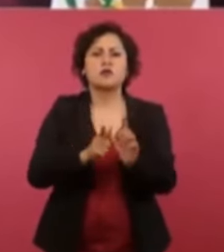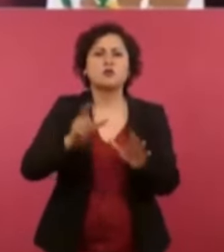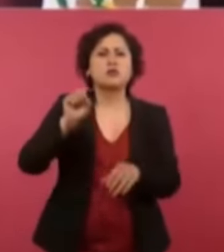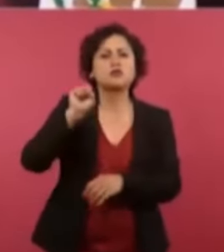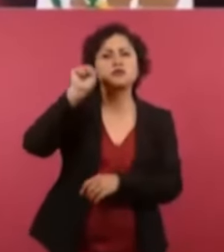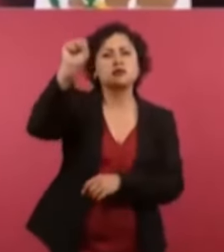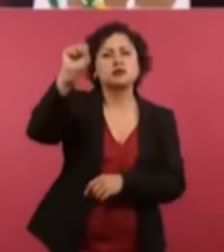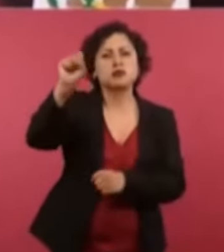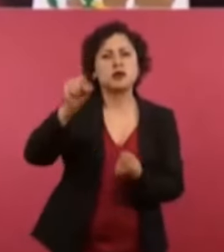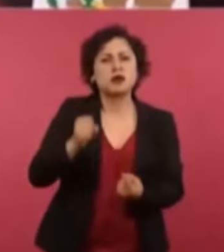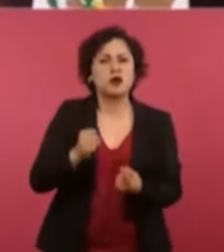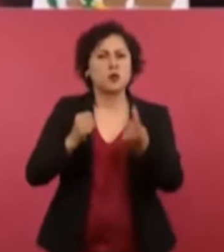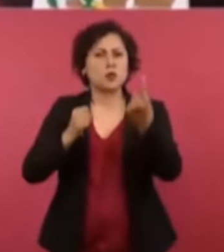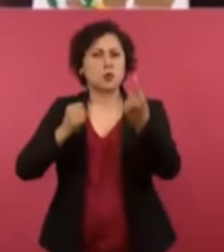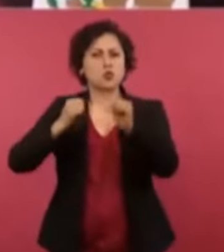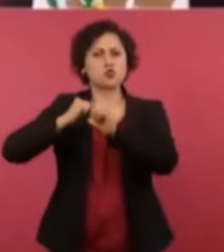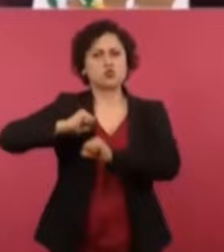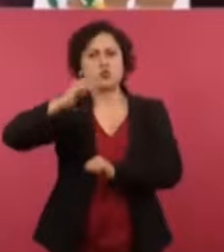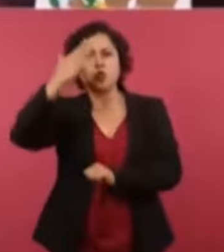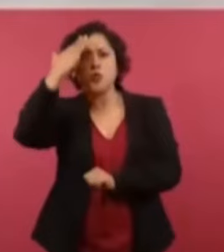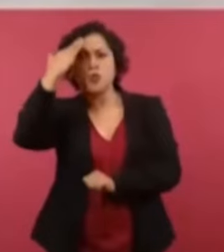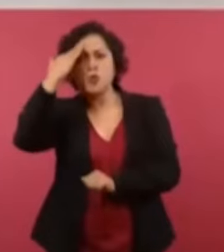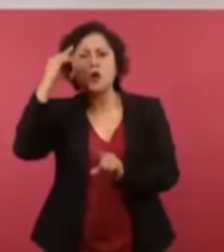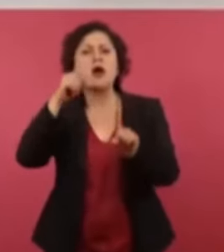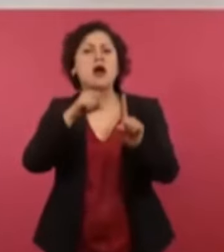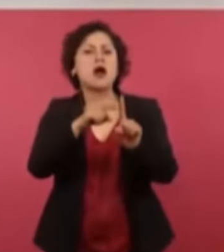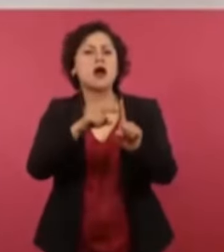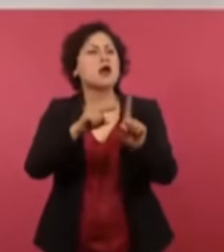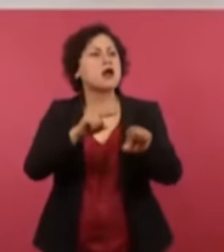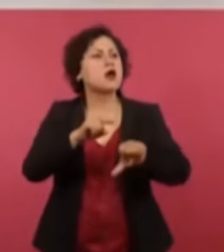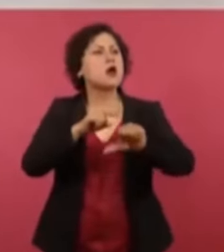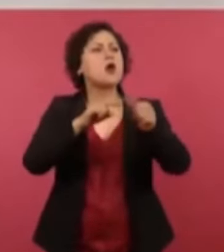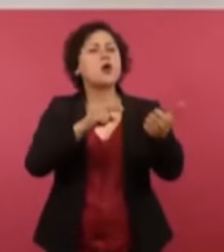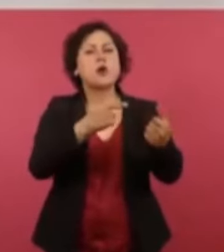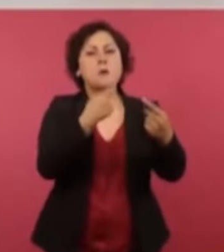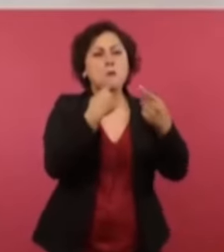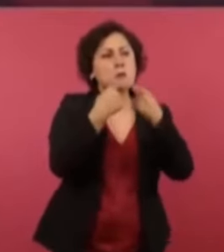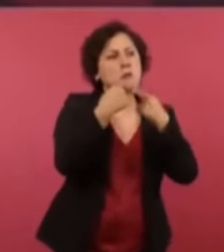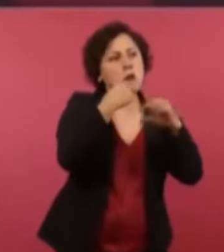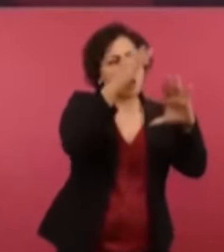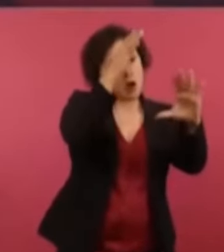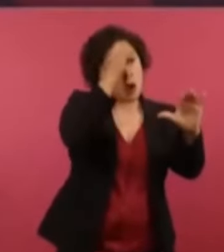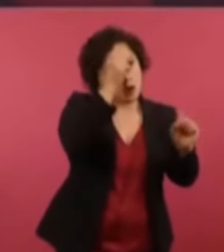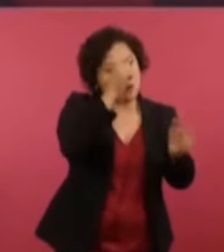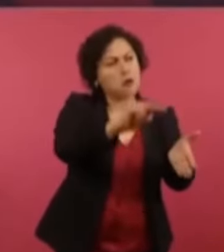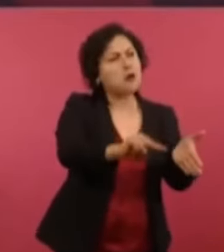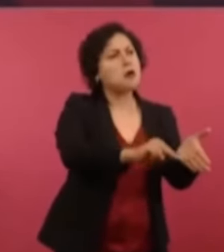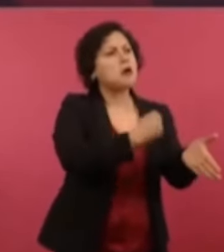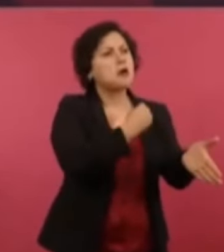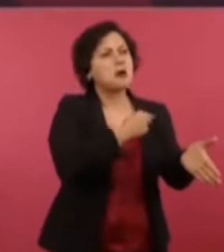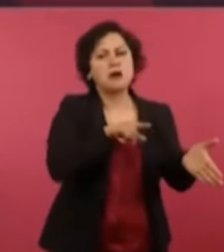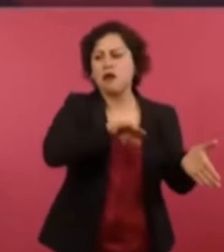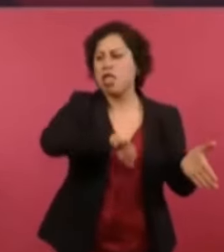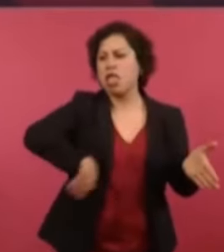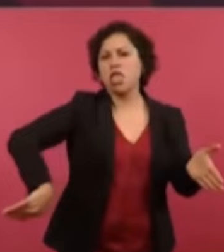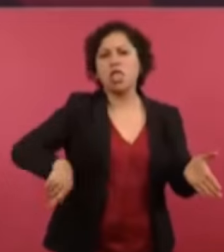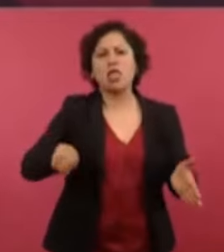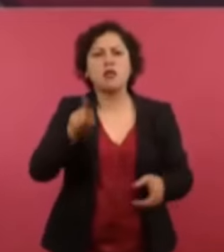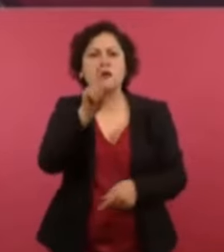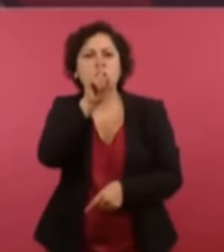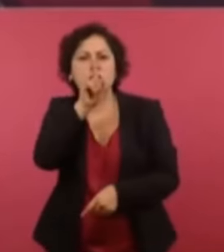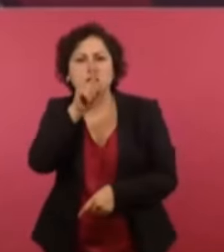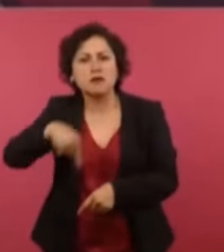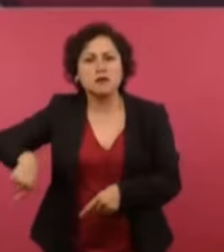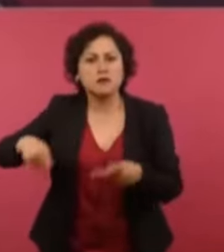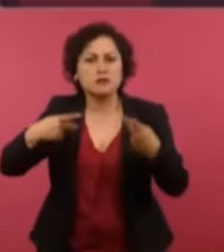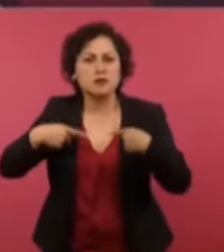o las revisiones de los contratos colectivos sin informarle a los